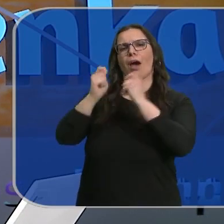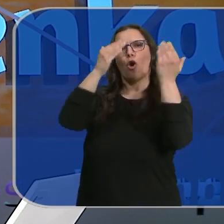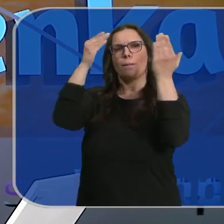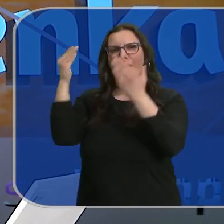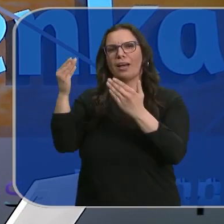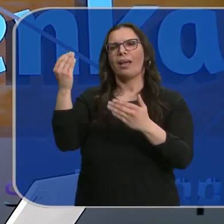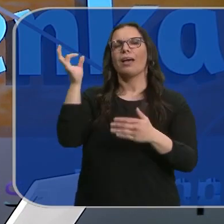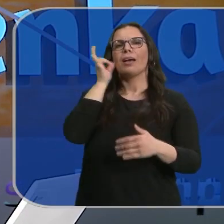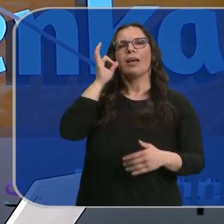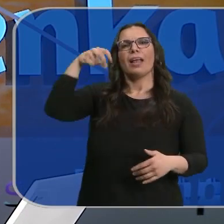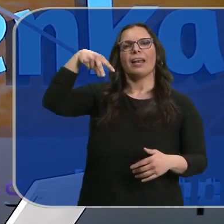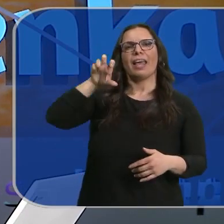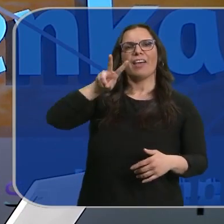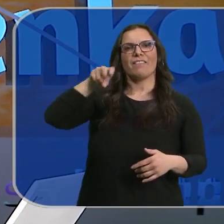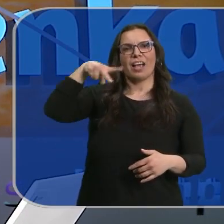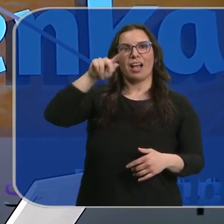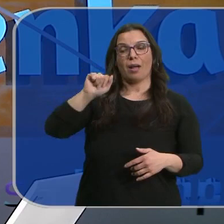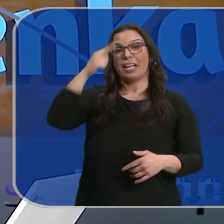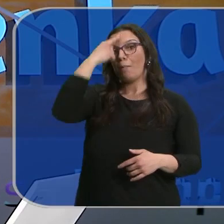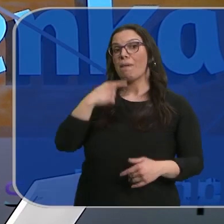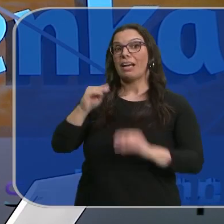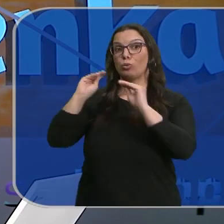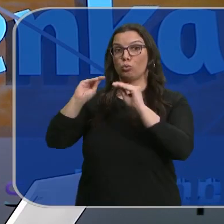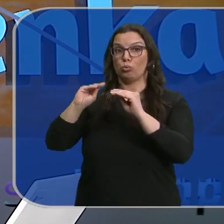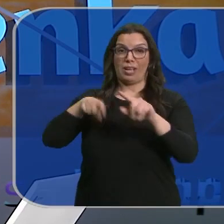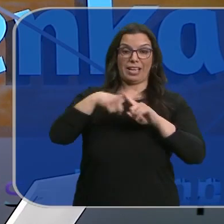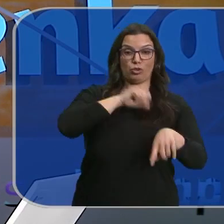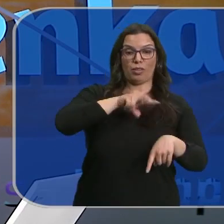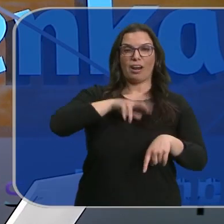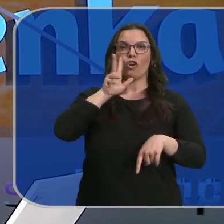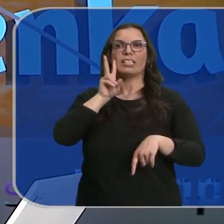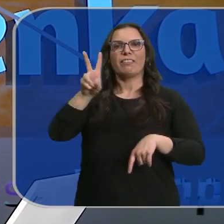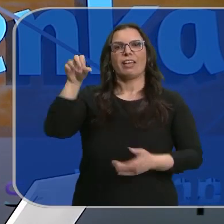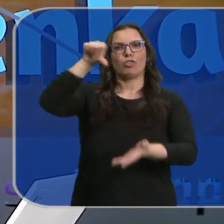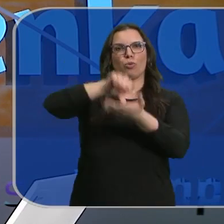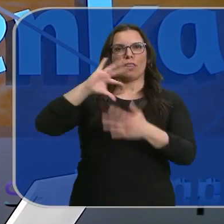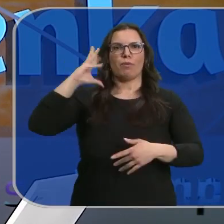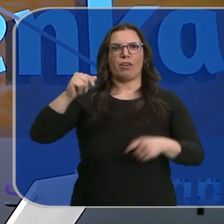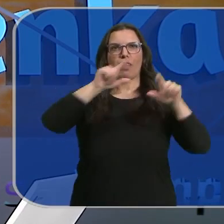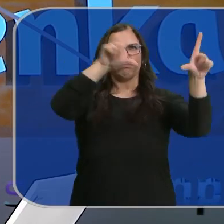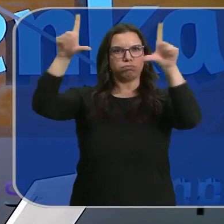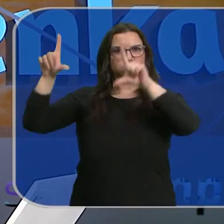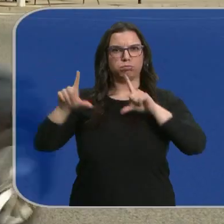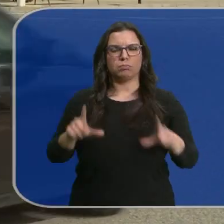equipo de gobierno municipal. La imagen de la ex concejala aparece ahora en el paisaje urbano de la ciudad. Silvia Nogueiro.